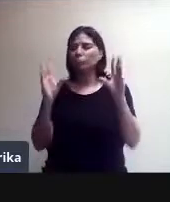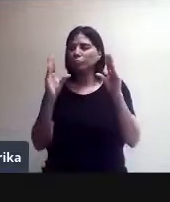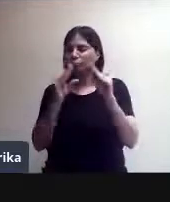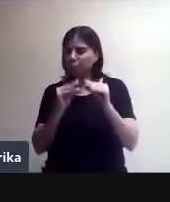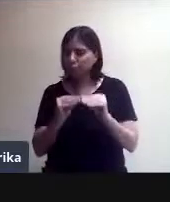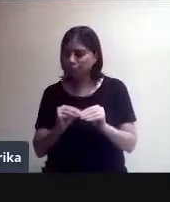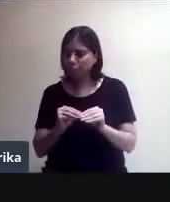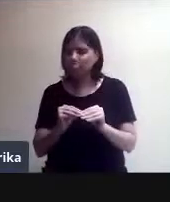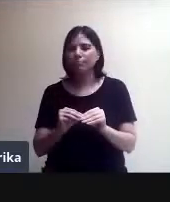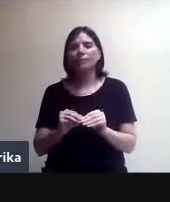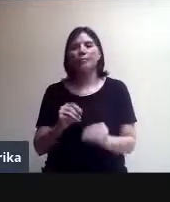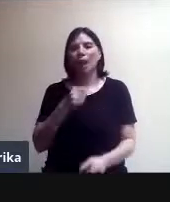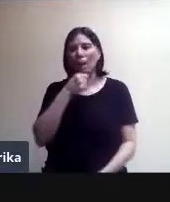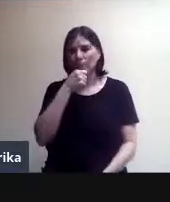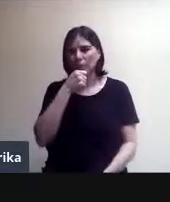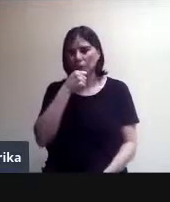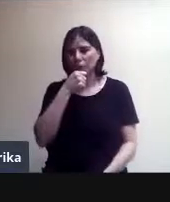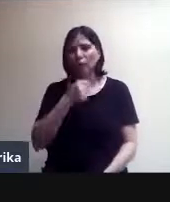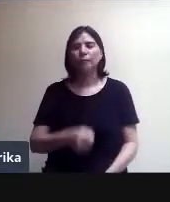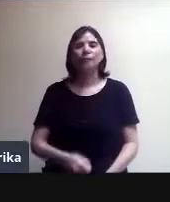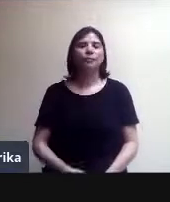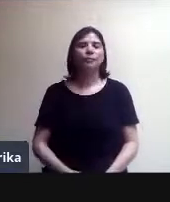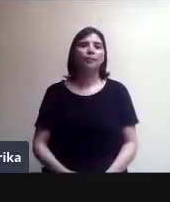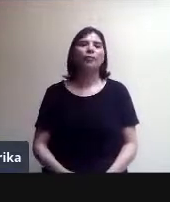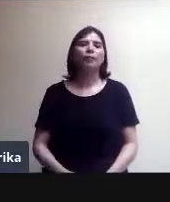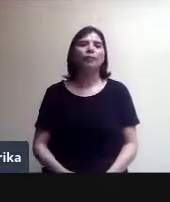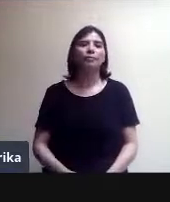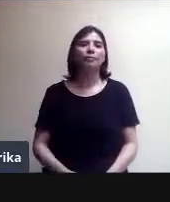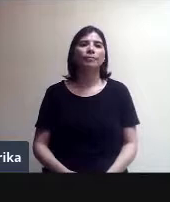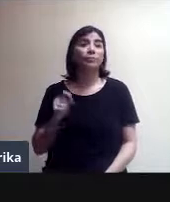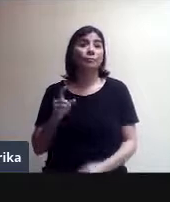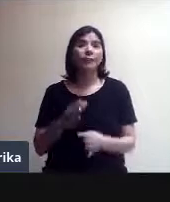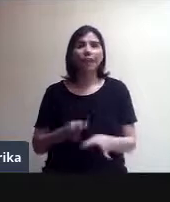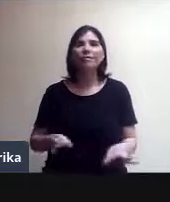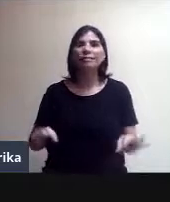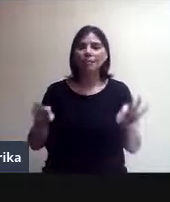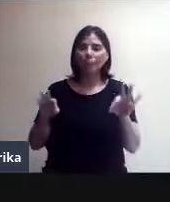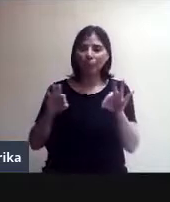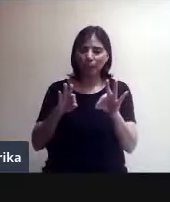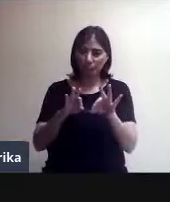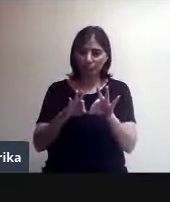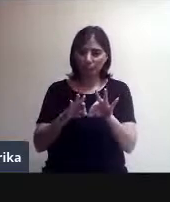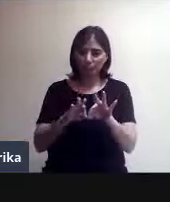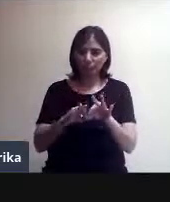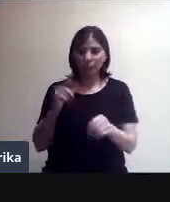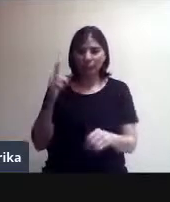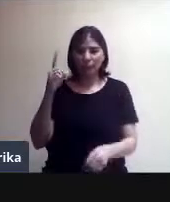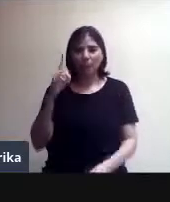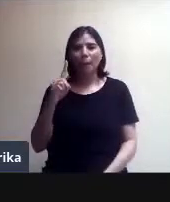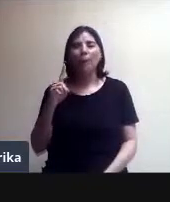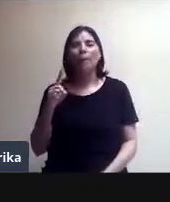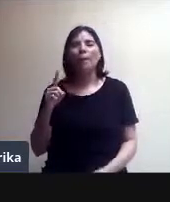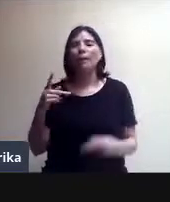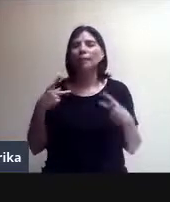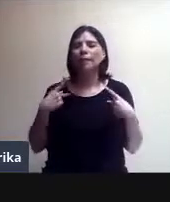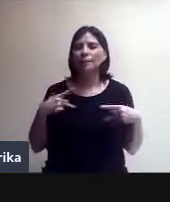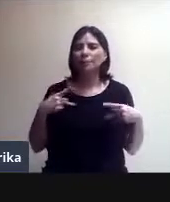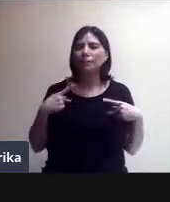y desactivar su micrófono. Además, esto que dices, Nacho, es muy importante para la ciudadanía digital porque